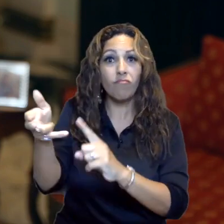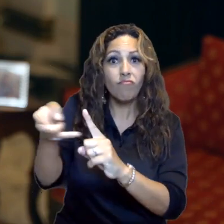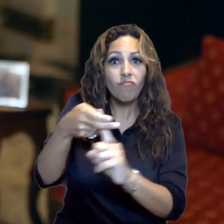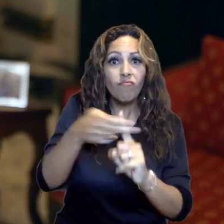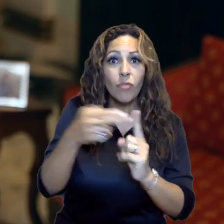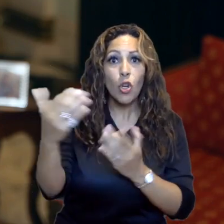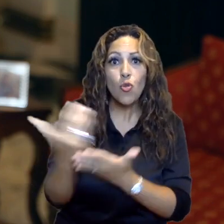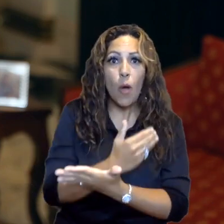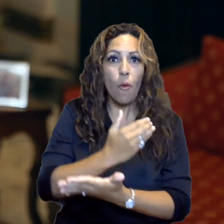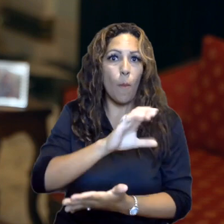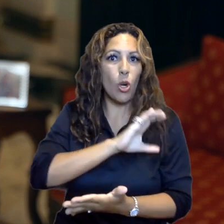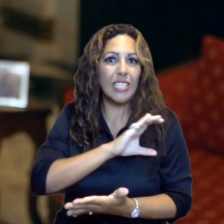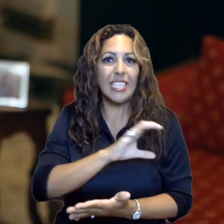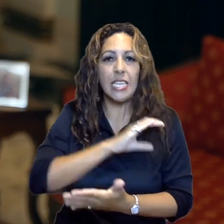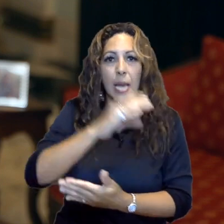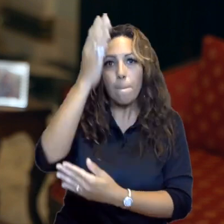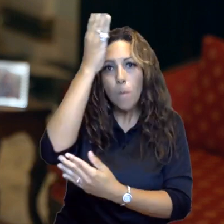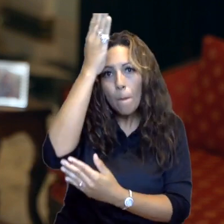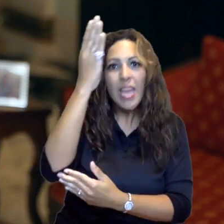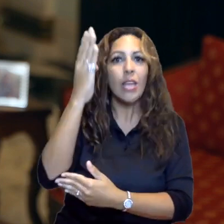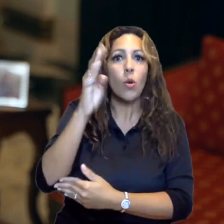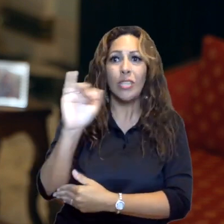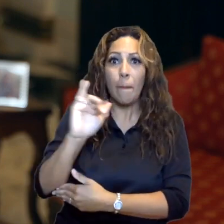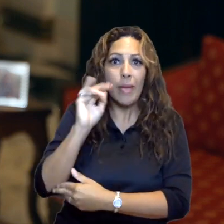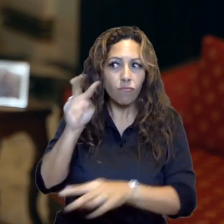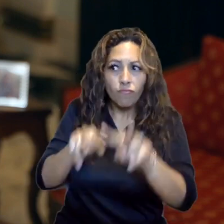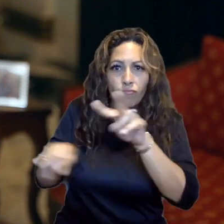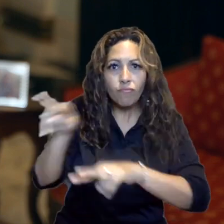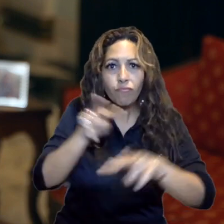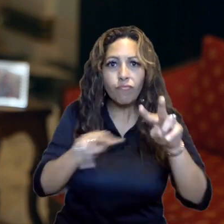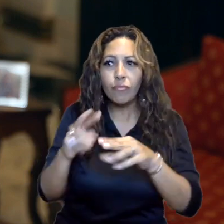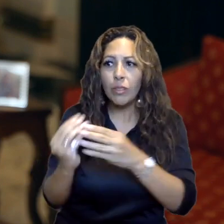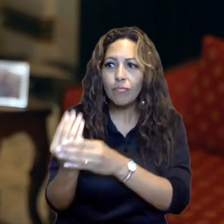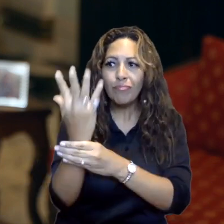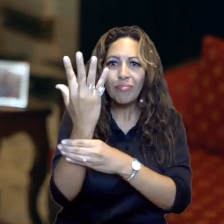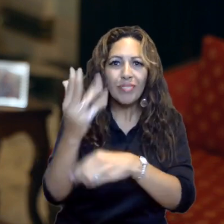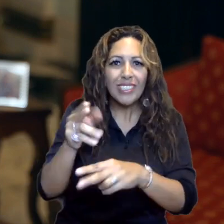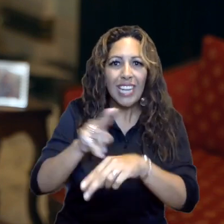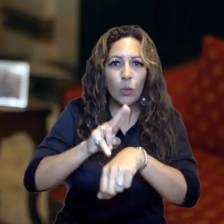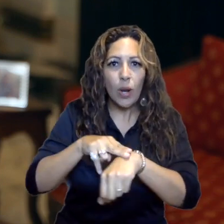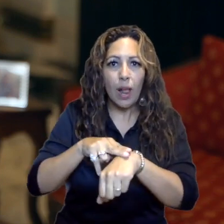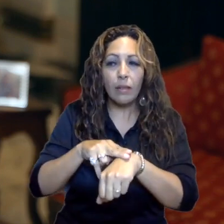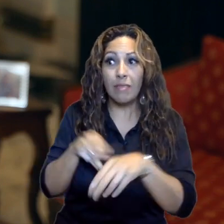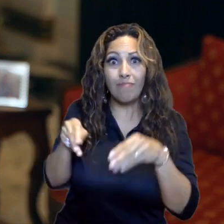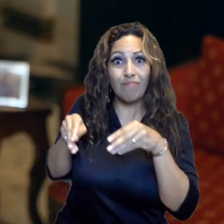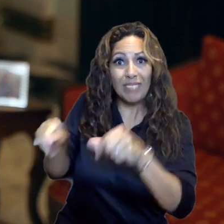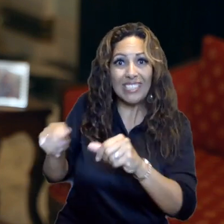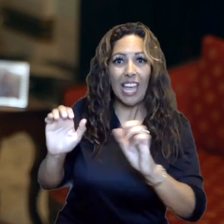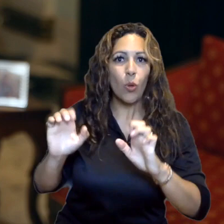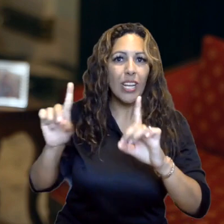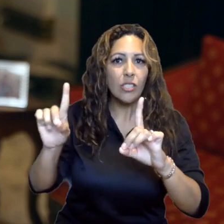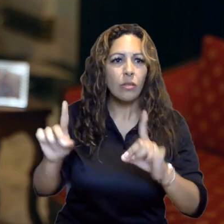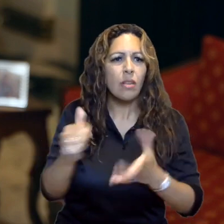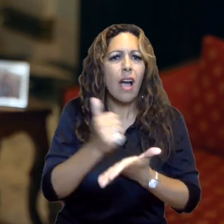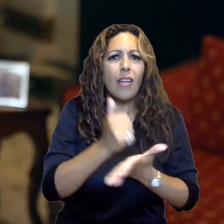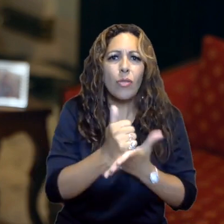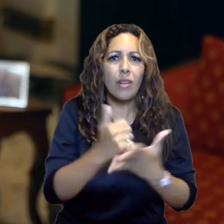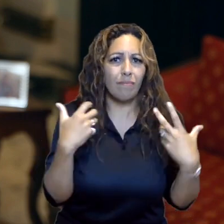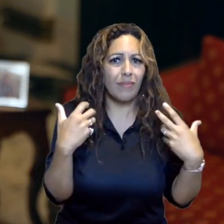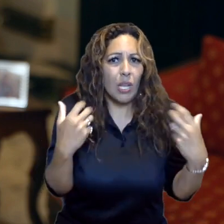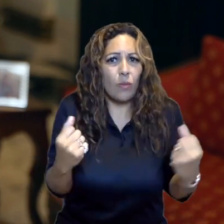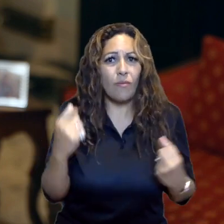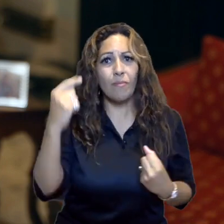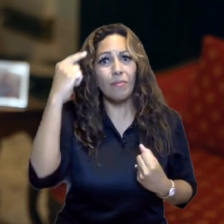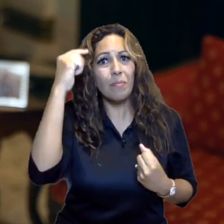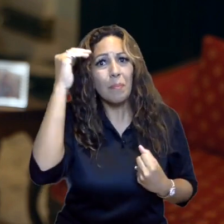reclutar policías, bomberos y vigilantes de recursos naturales, invertir en la educación, mejorar los servicios de salud física y